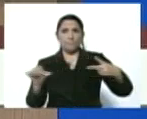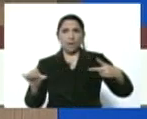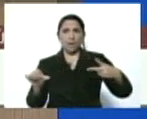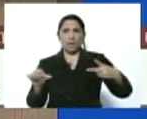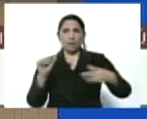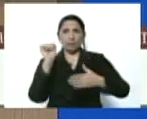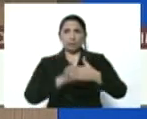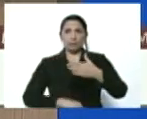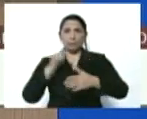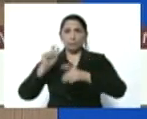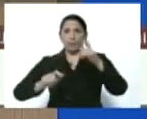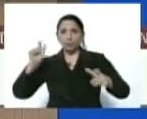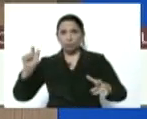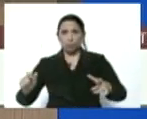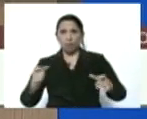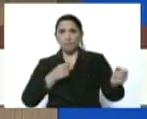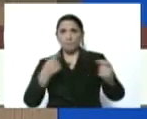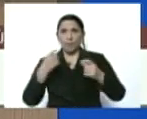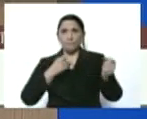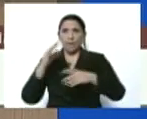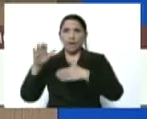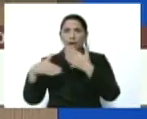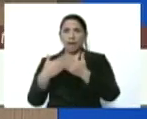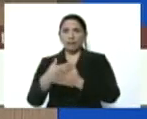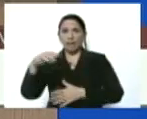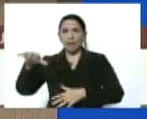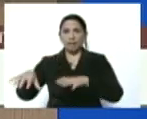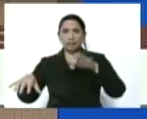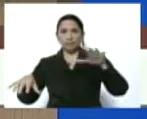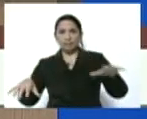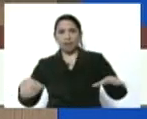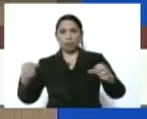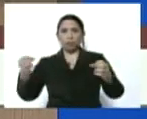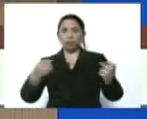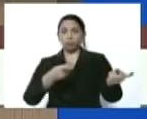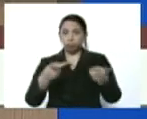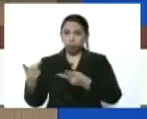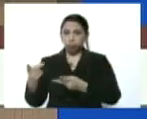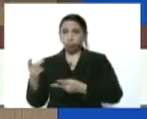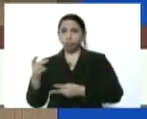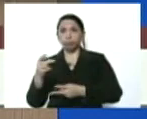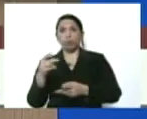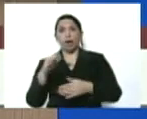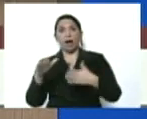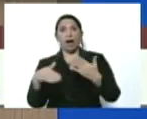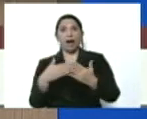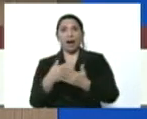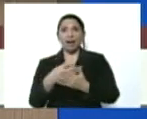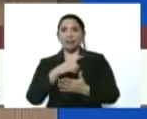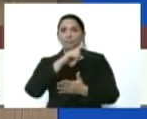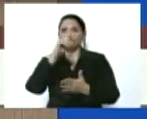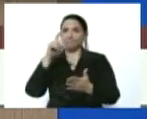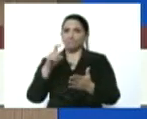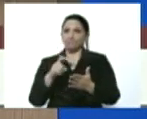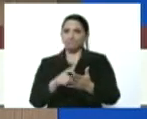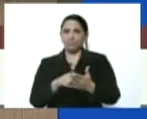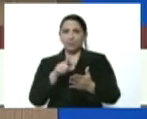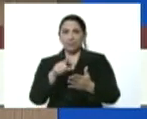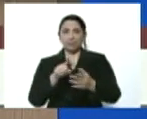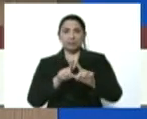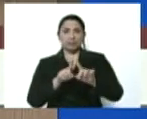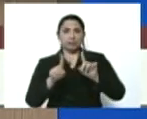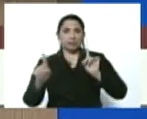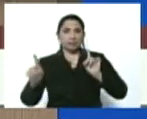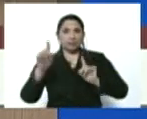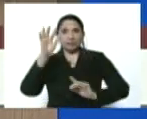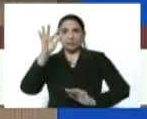trasladadas a los estados receptores, sino hasta que se haya cumplido este aislamiento